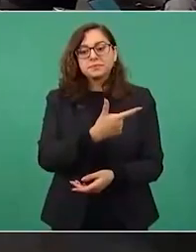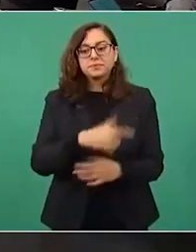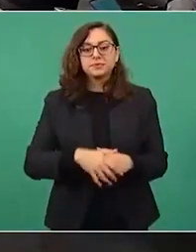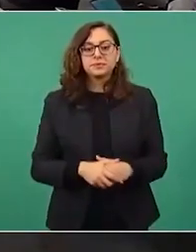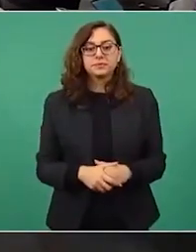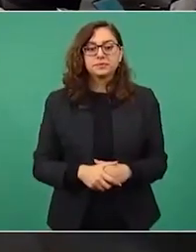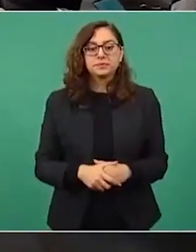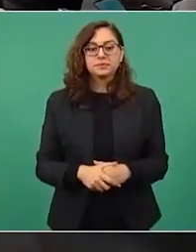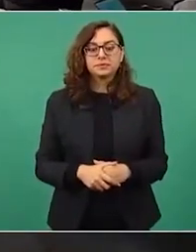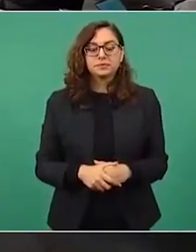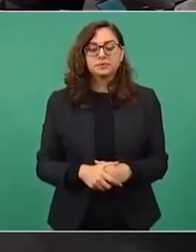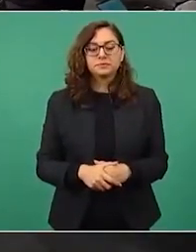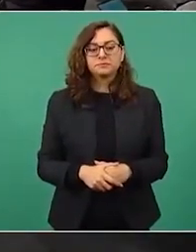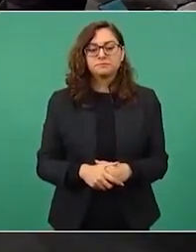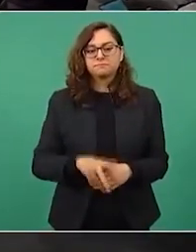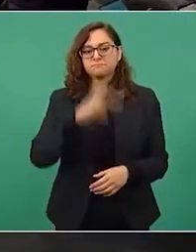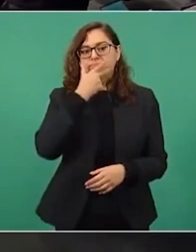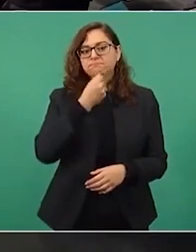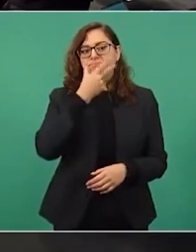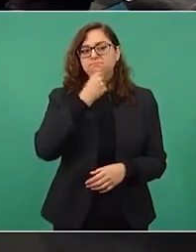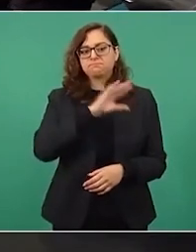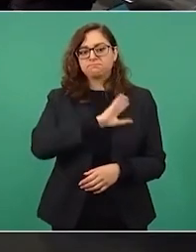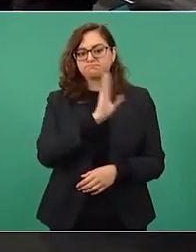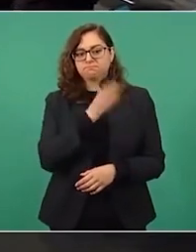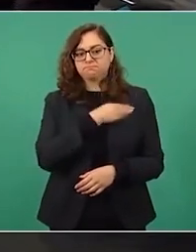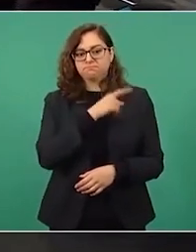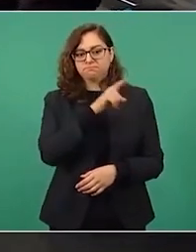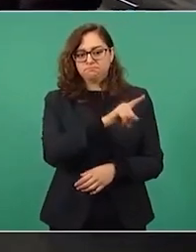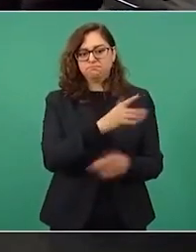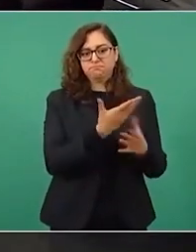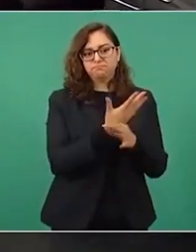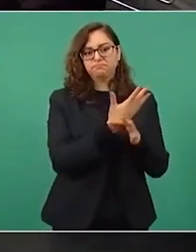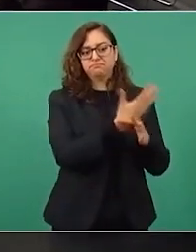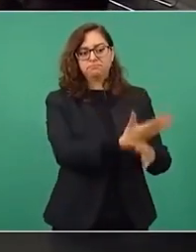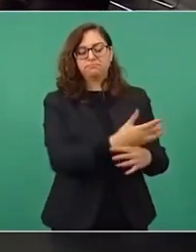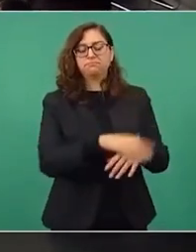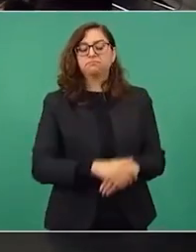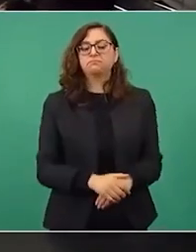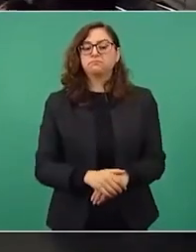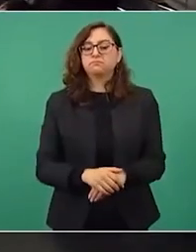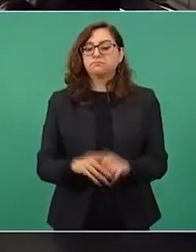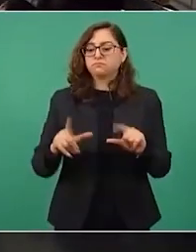cuando llegué a México en pleno gobierno de